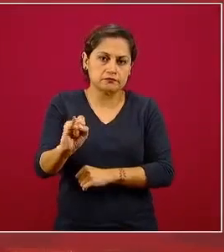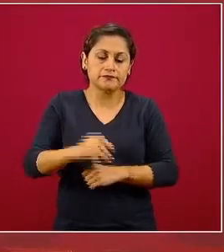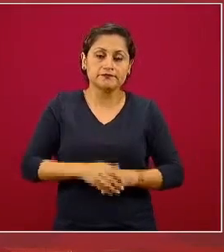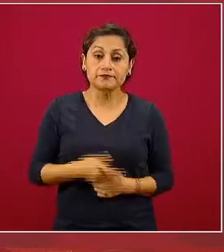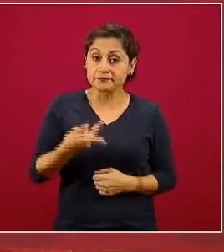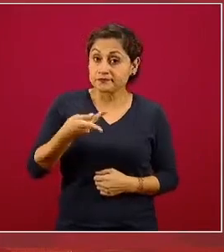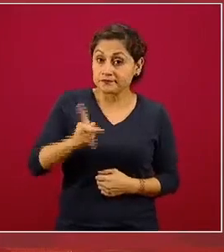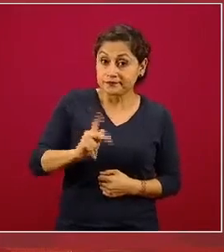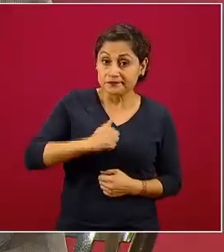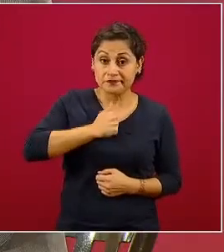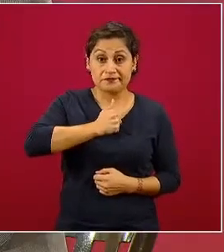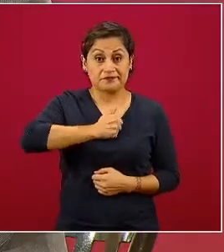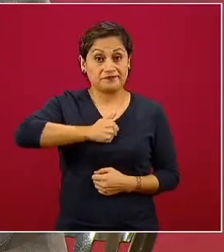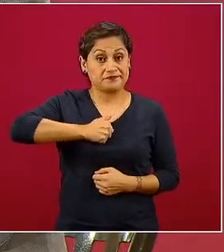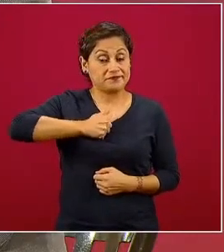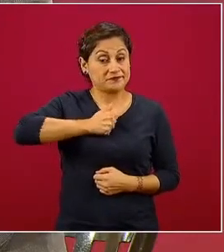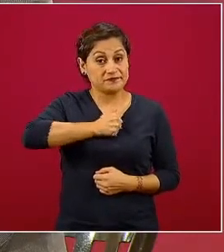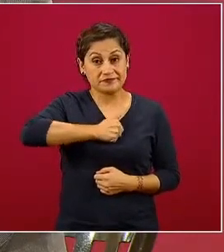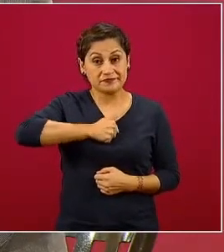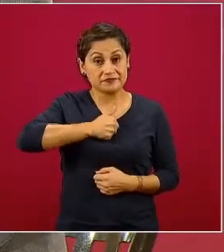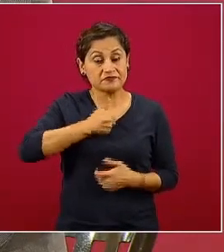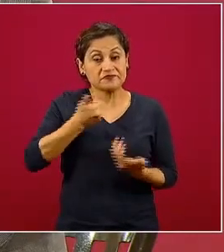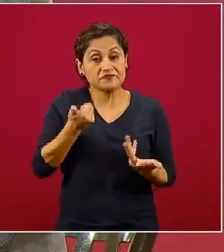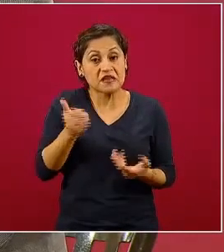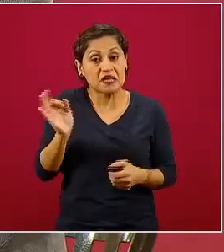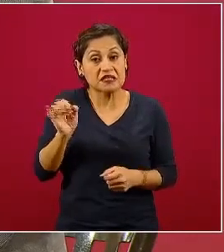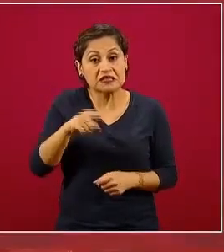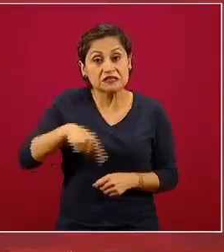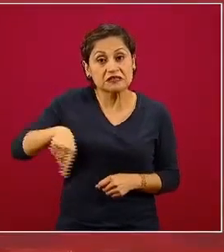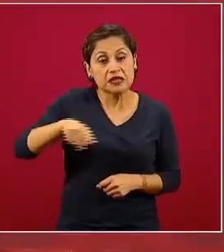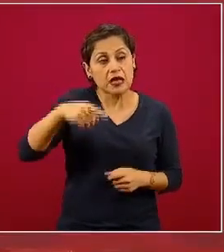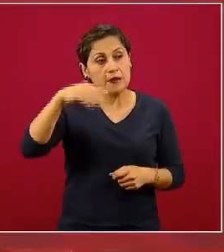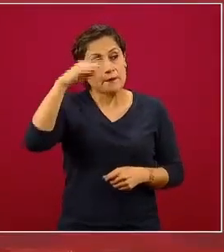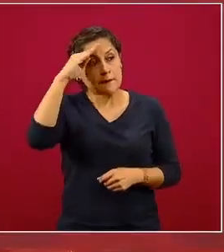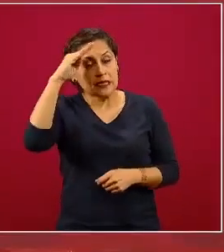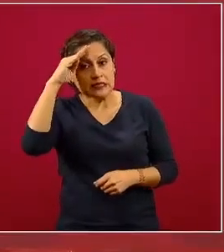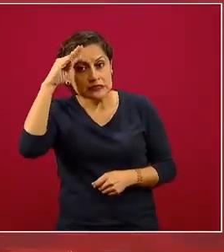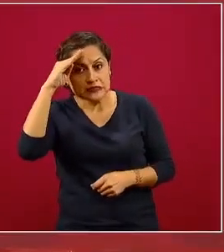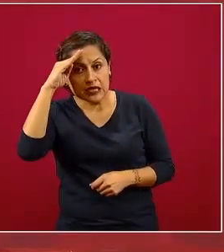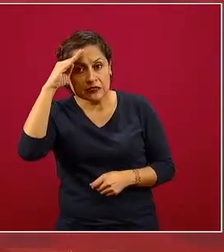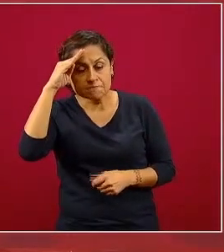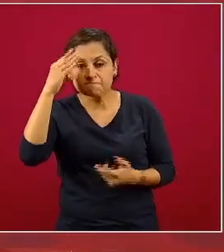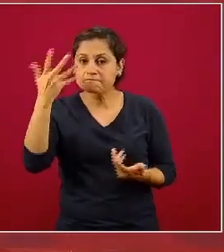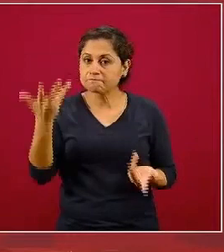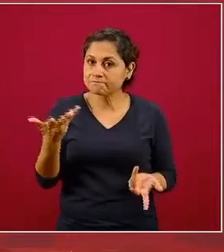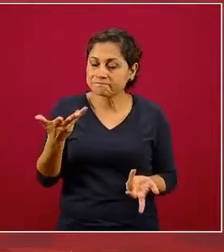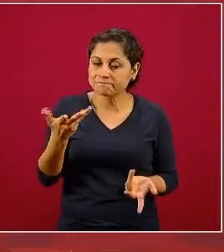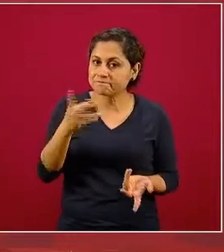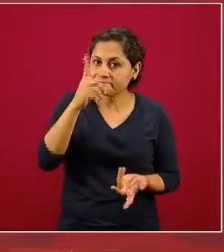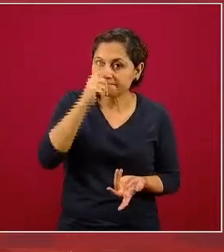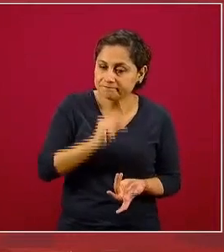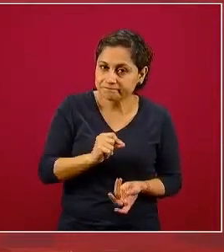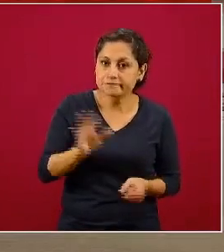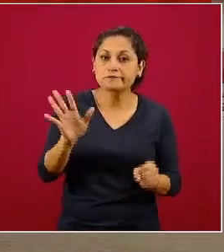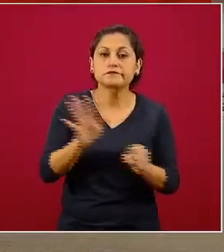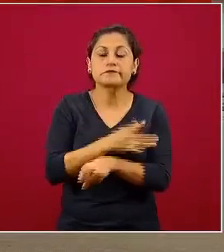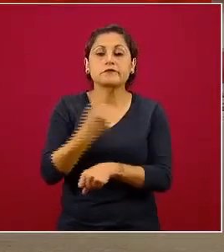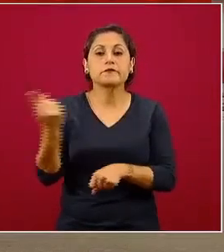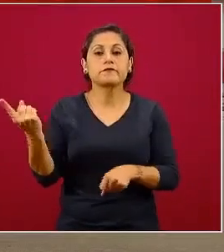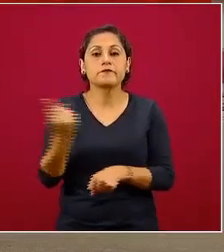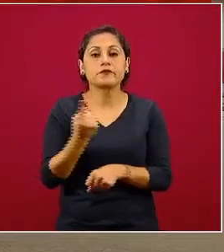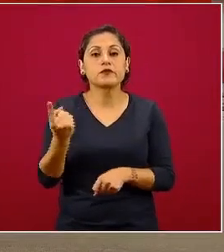no resultó como quizá sus creadores aspiraban en el sentido de que no se logró una ampliación